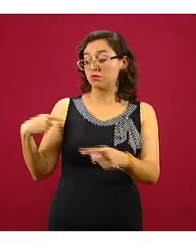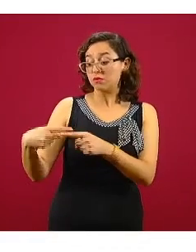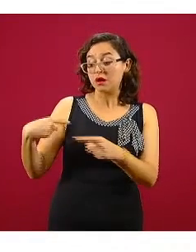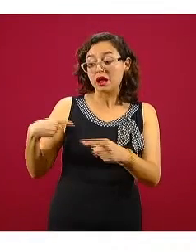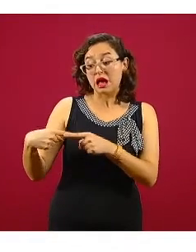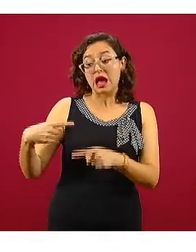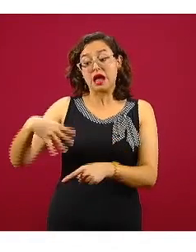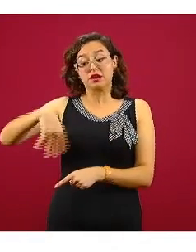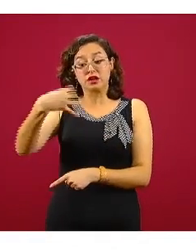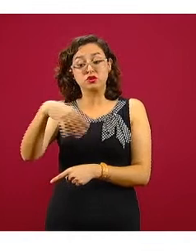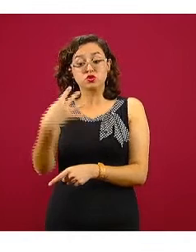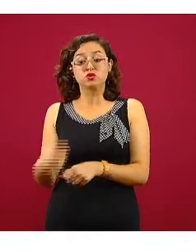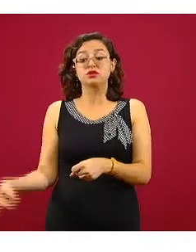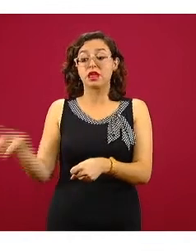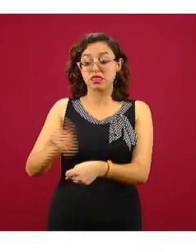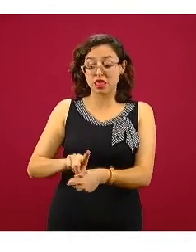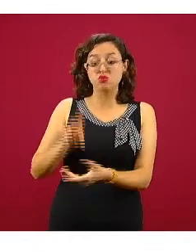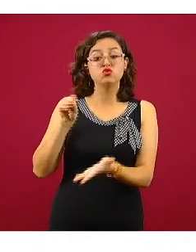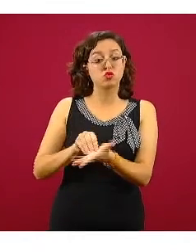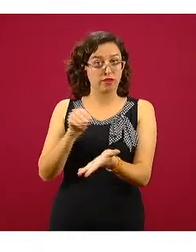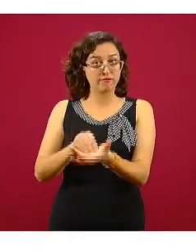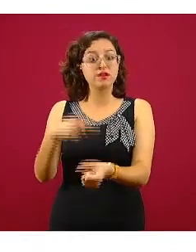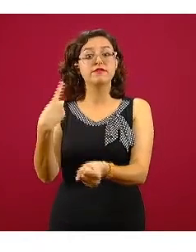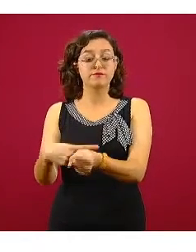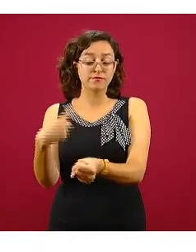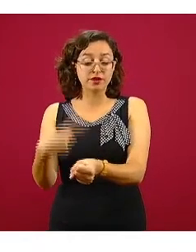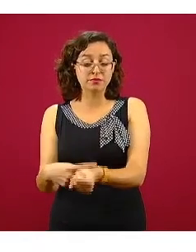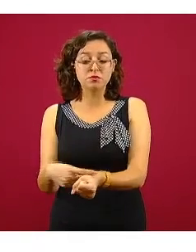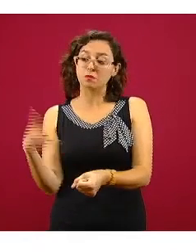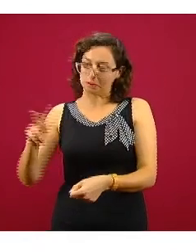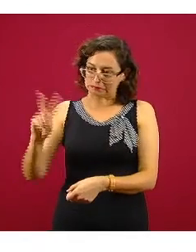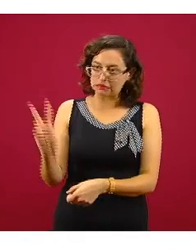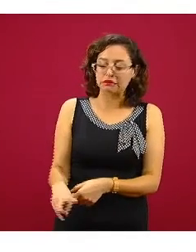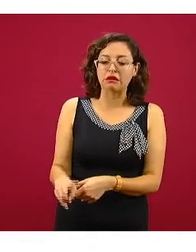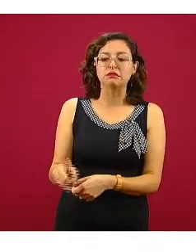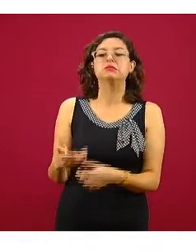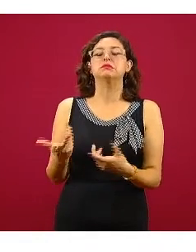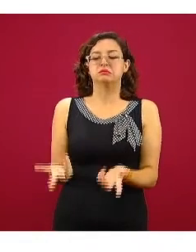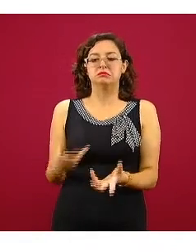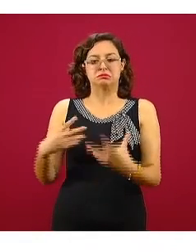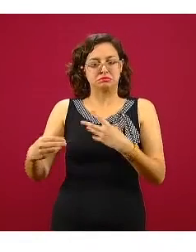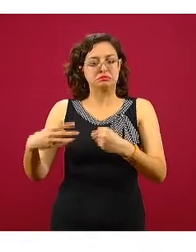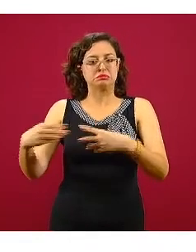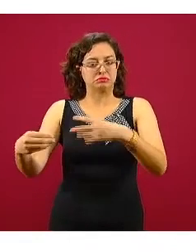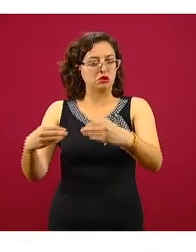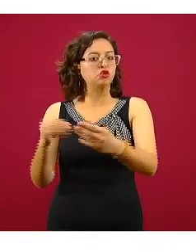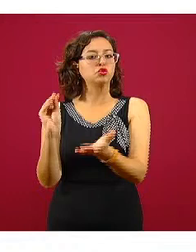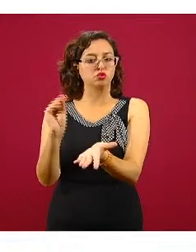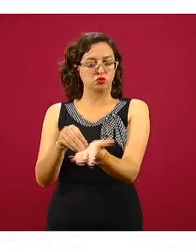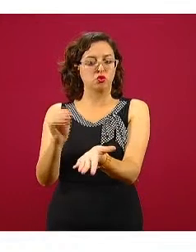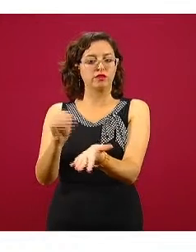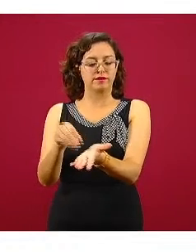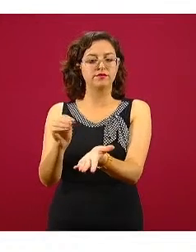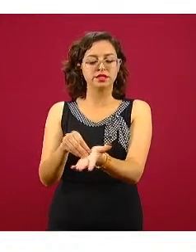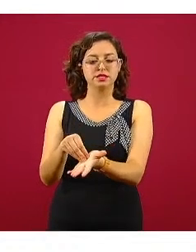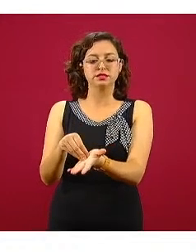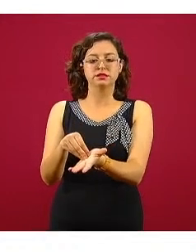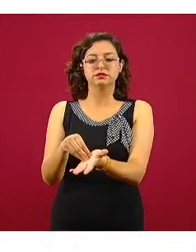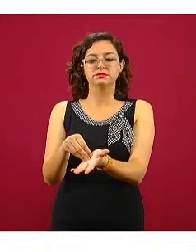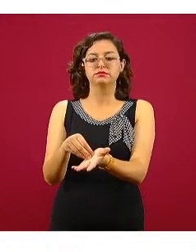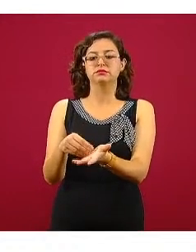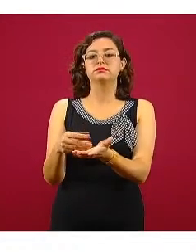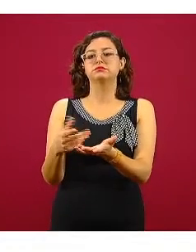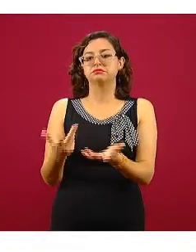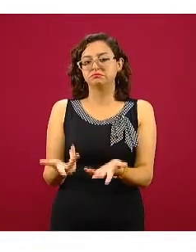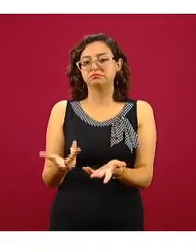consideraría la epidemia realmente activa en México, es decir, lo que continúa generando y